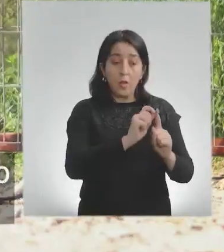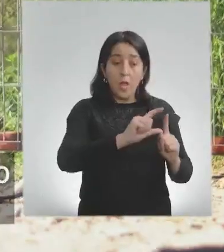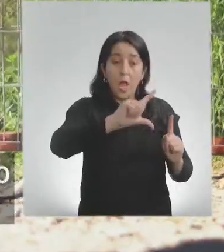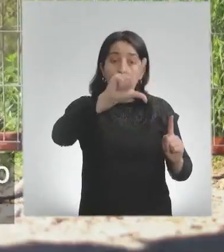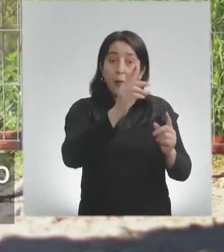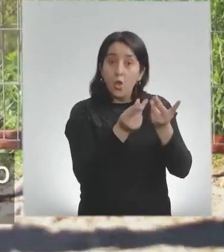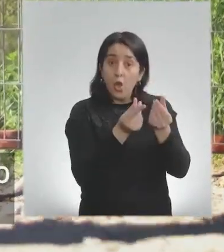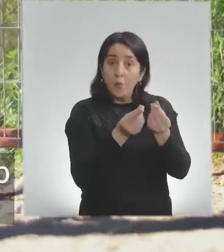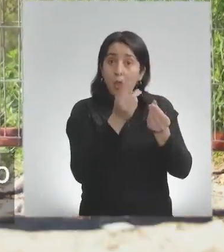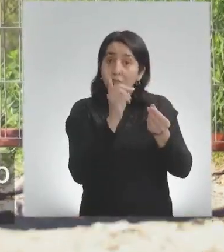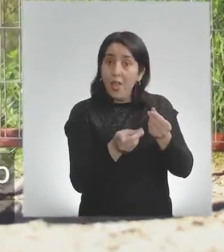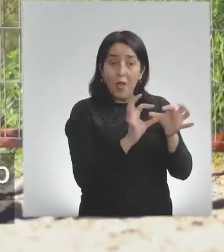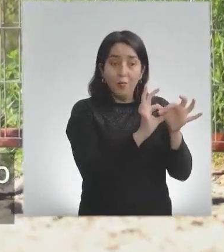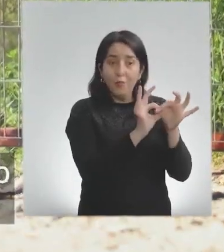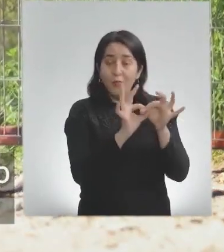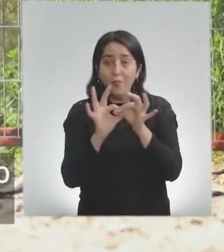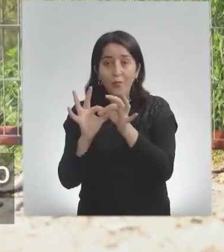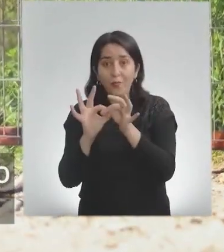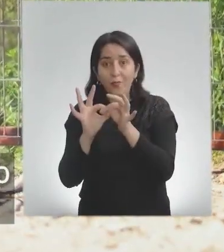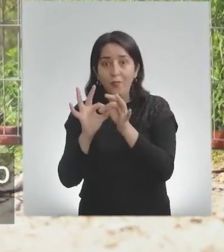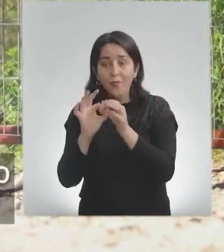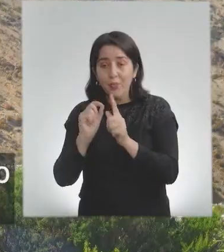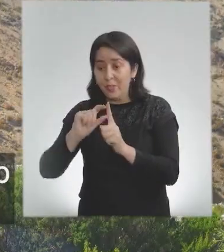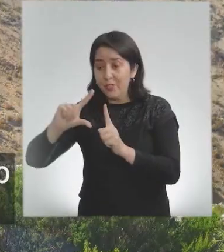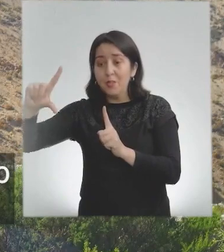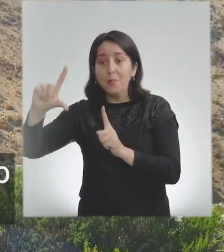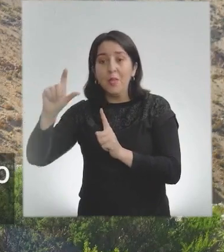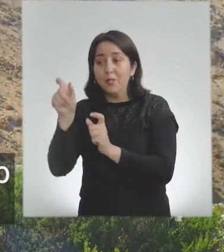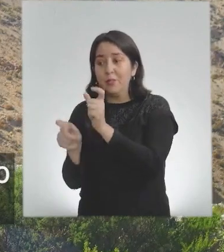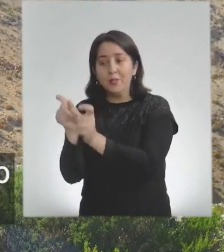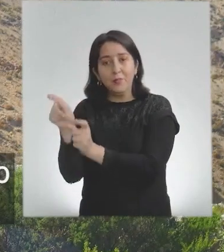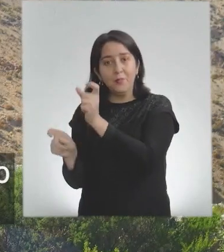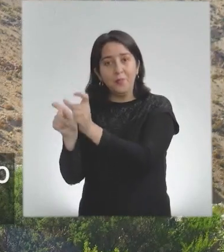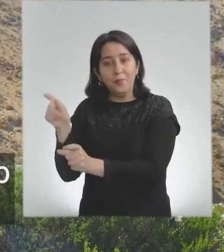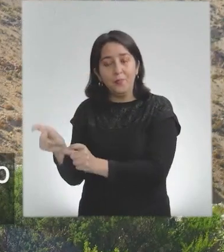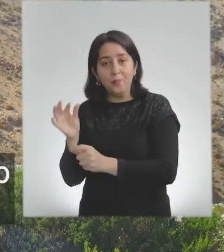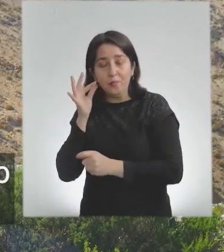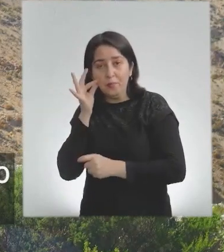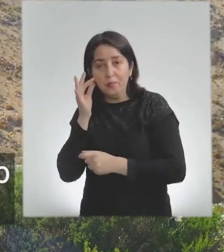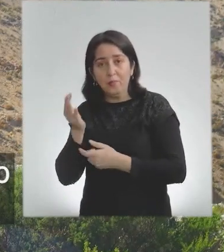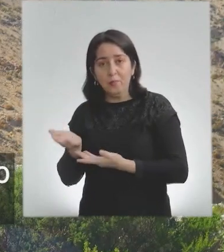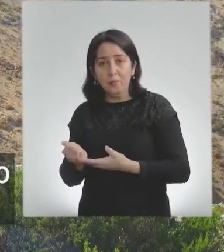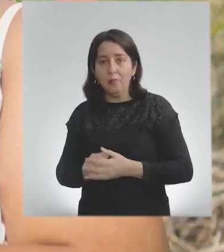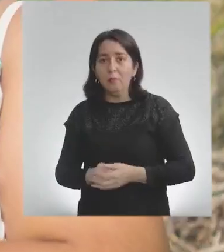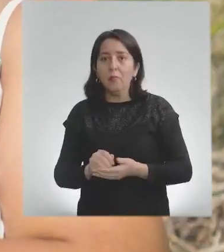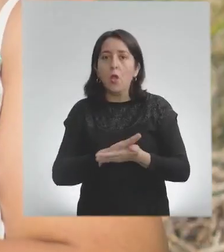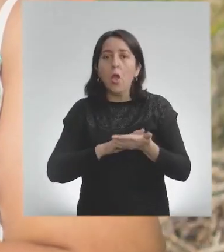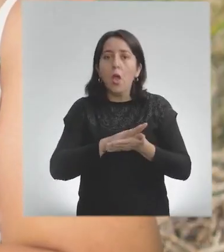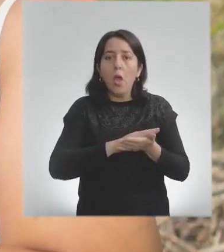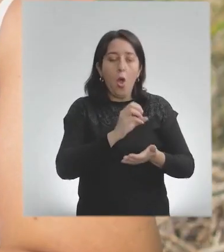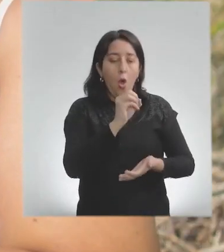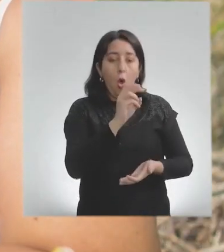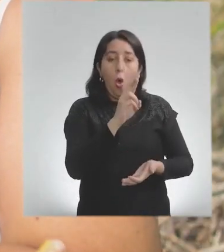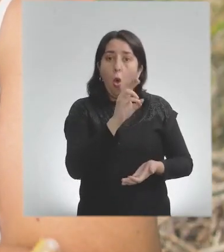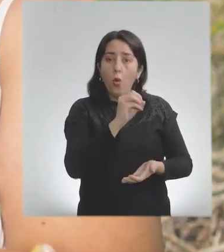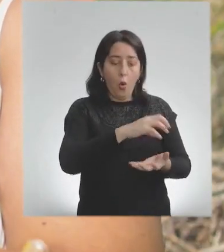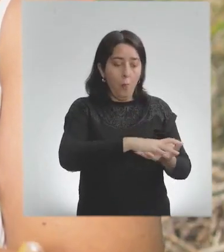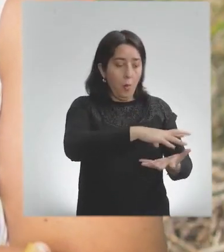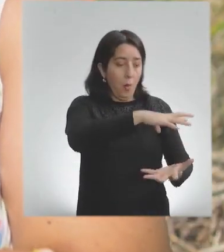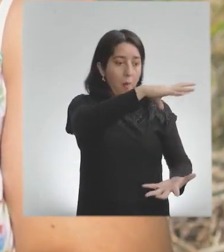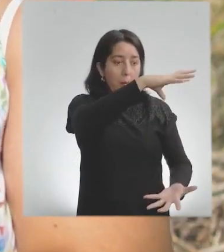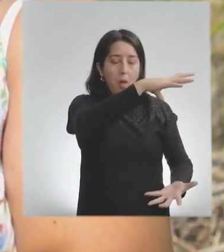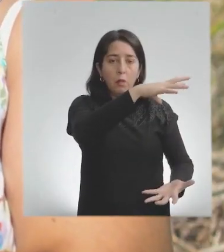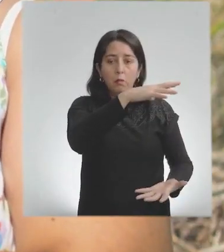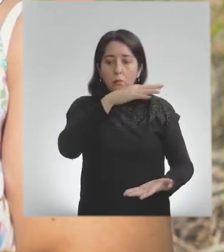El crecimiento económico debiera ir desde la mano con el crecimiento humano. ¿De qué sirve tener